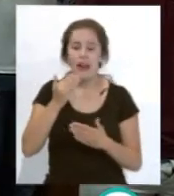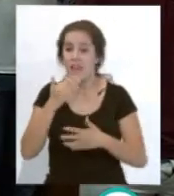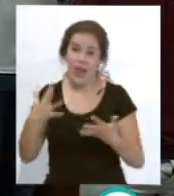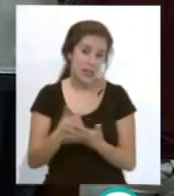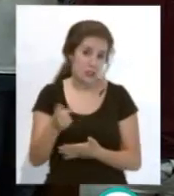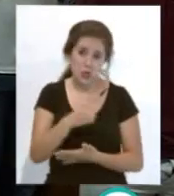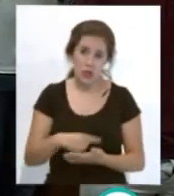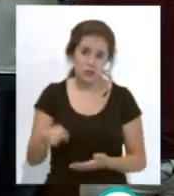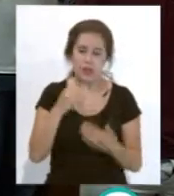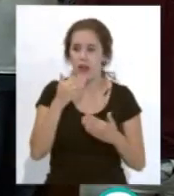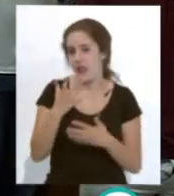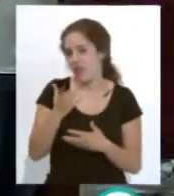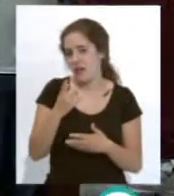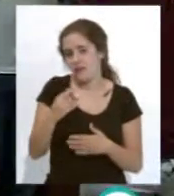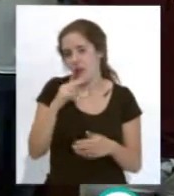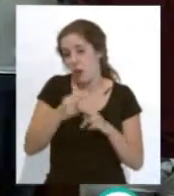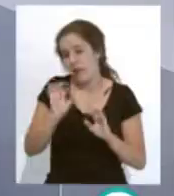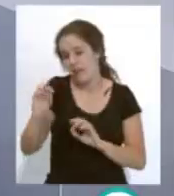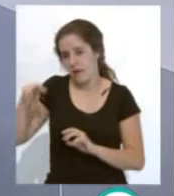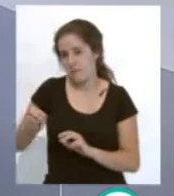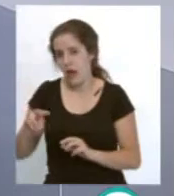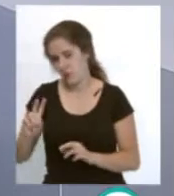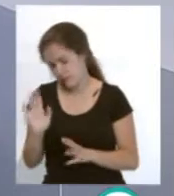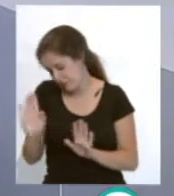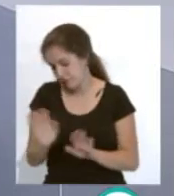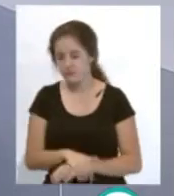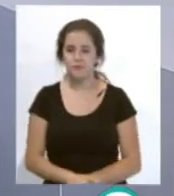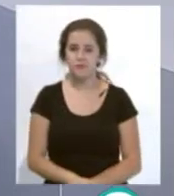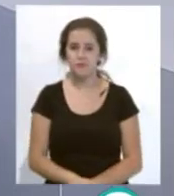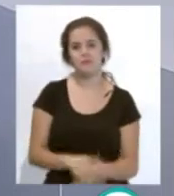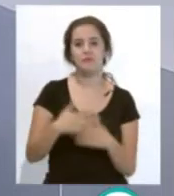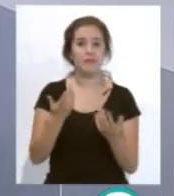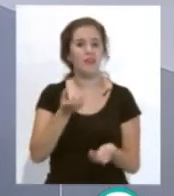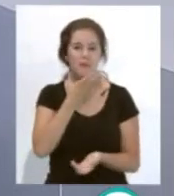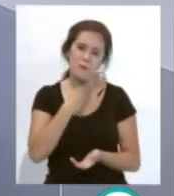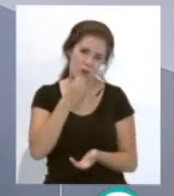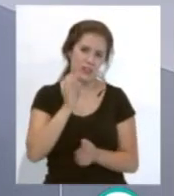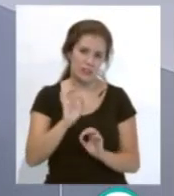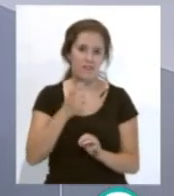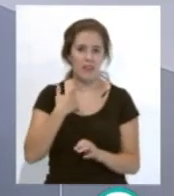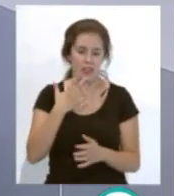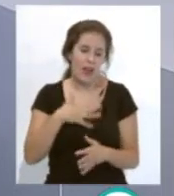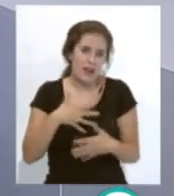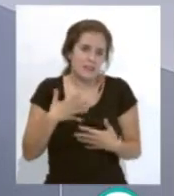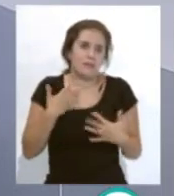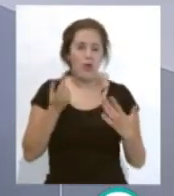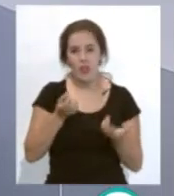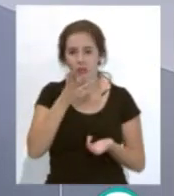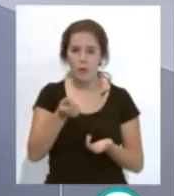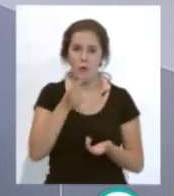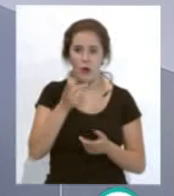y gracias en nombre de Manu. La verdad que muy lindo, muy lindo y te emocionado, Javi, ¿no? Porque justamente que te den